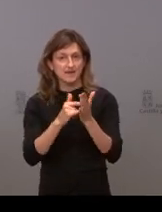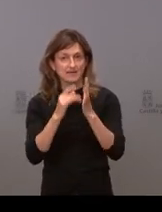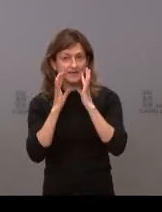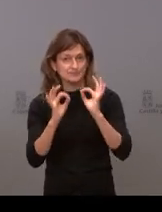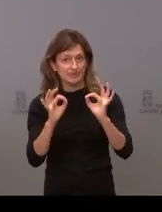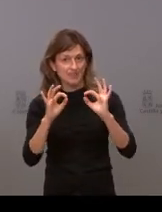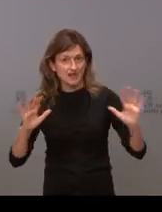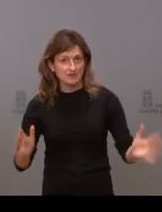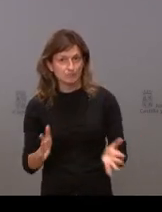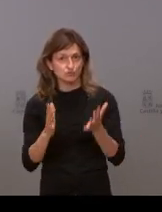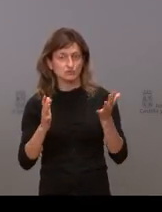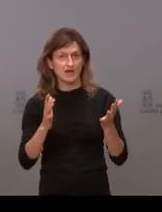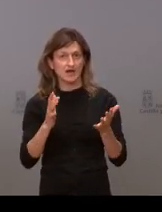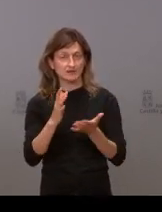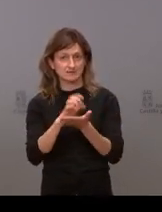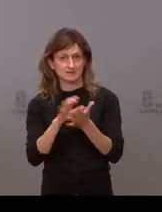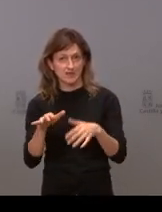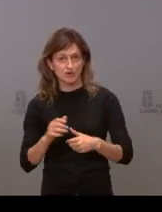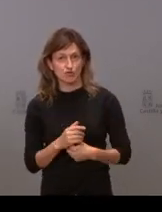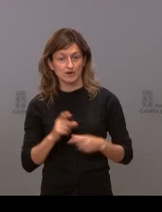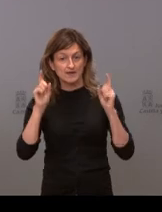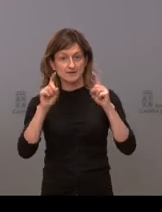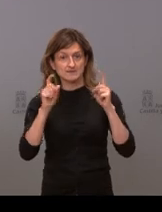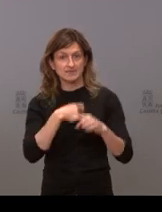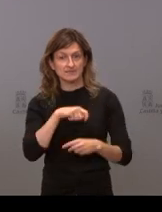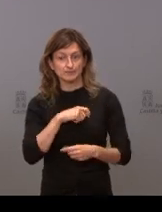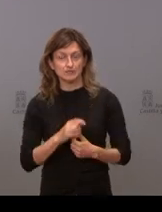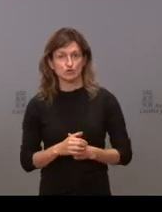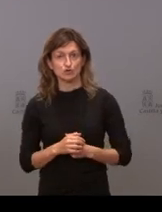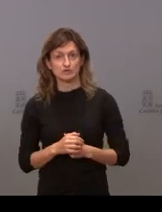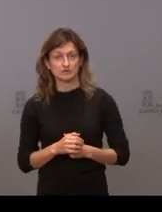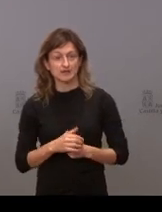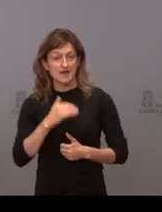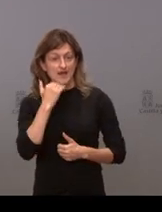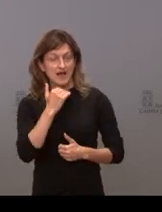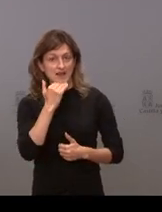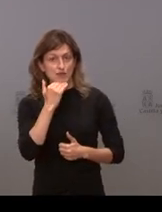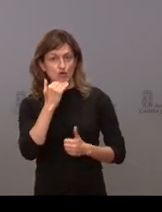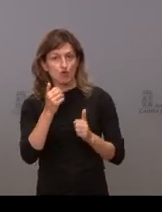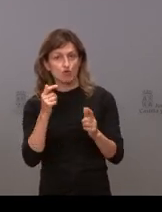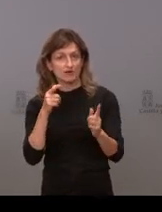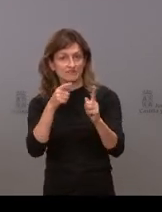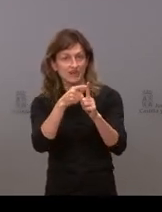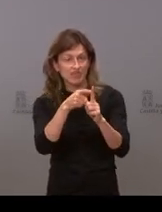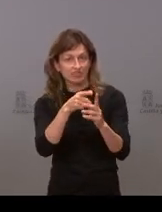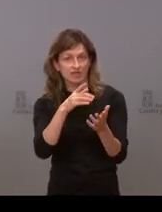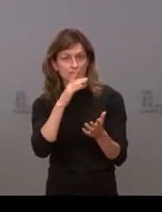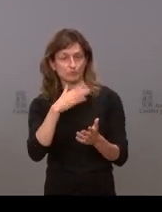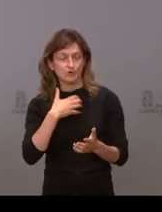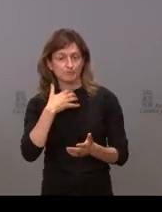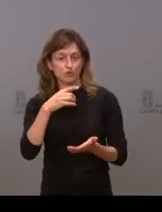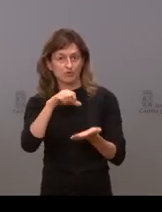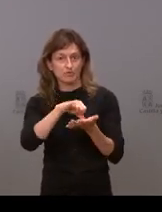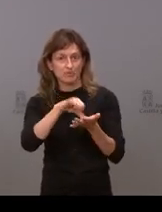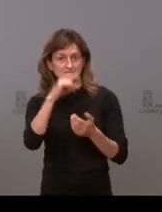para impulsar en la comunidad la enseñanza del español y si hay alguna referencia por ejemplo para que sea Salamanca como